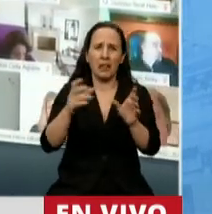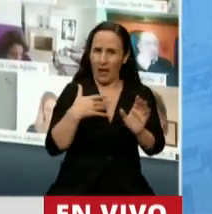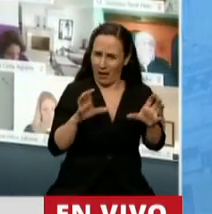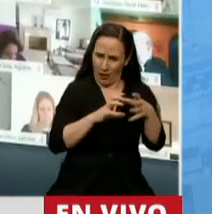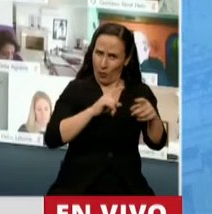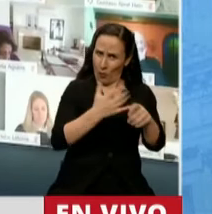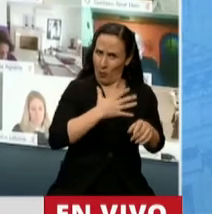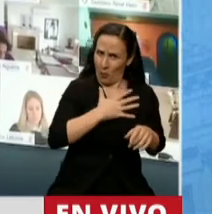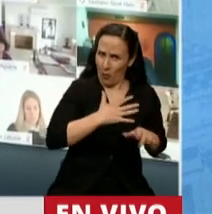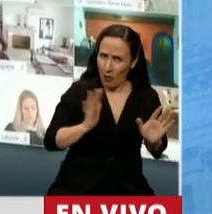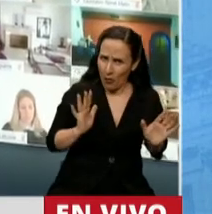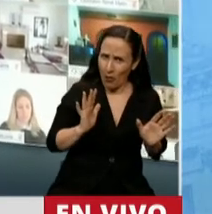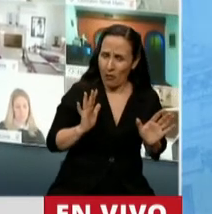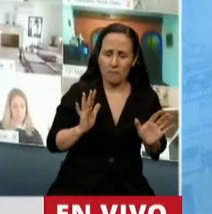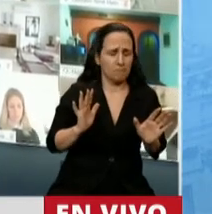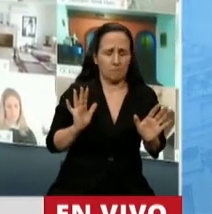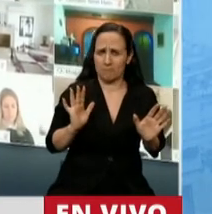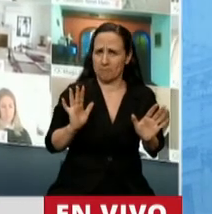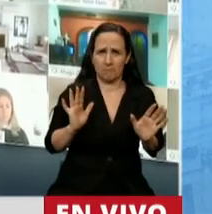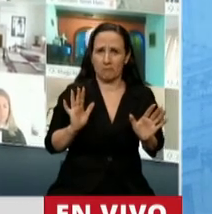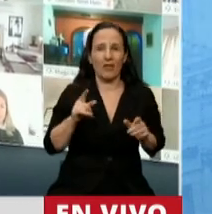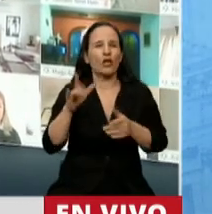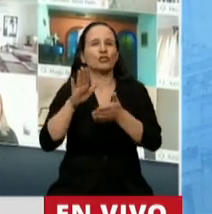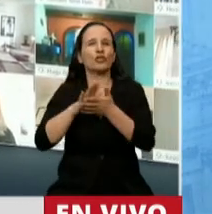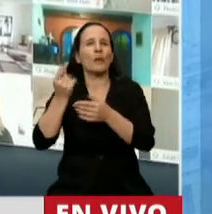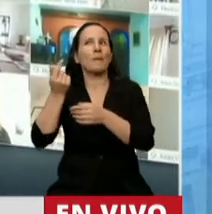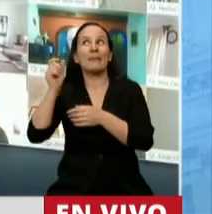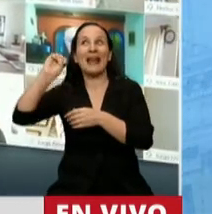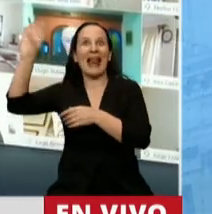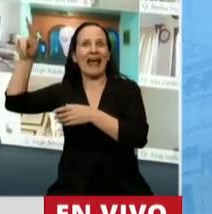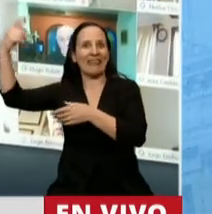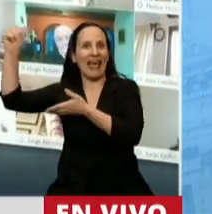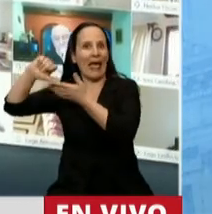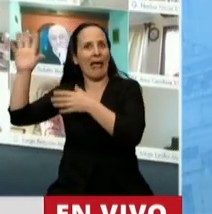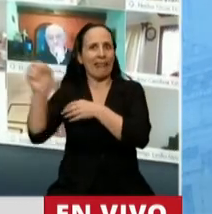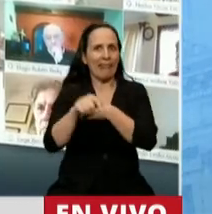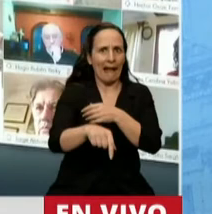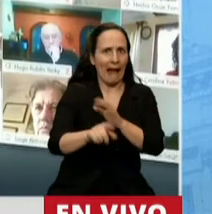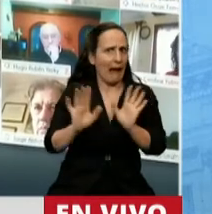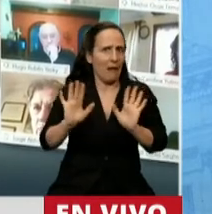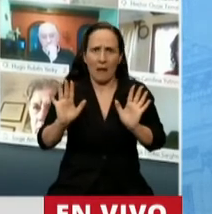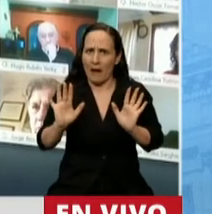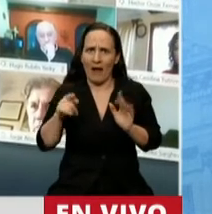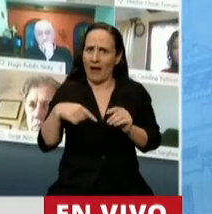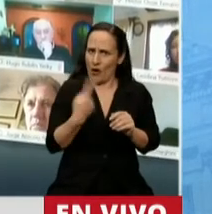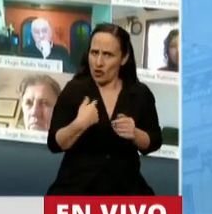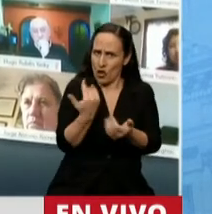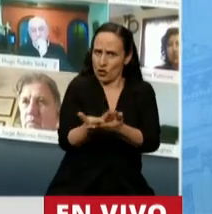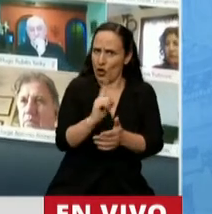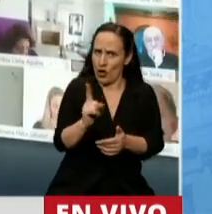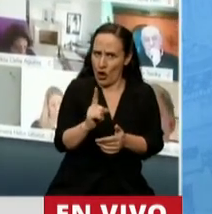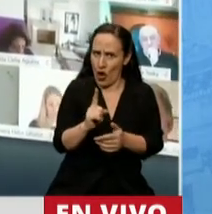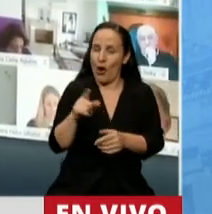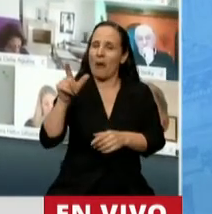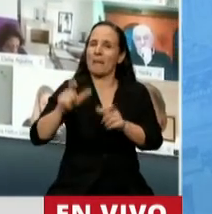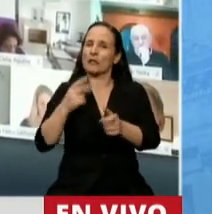político el que impuso el blanqueo a quienes dejaron de tributar y estafaron al